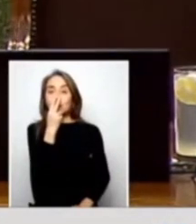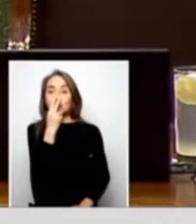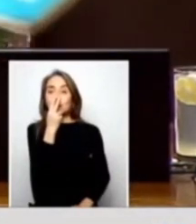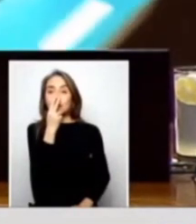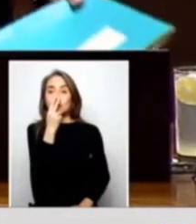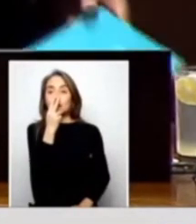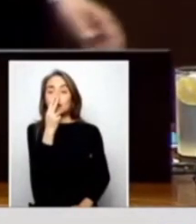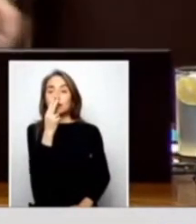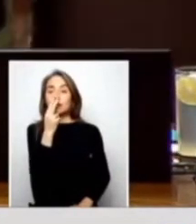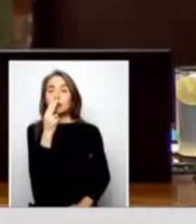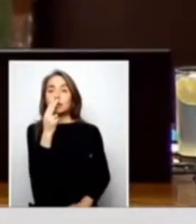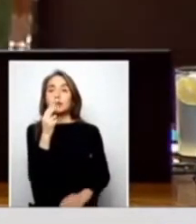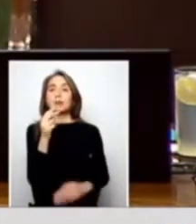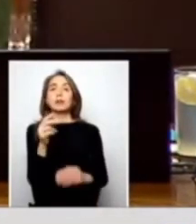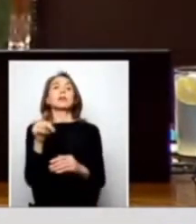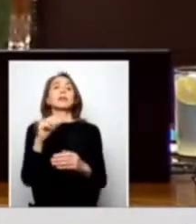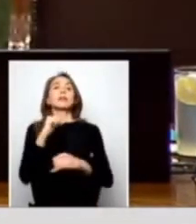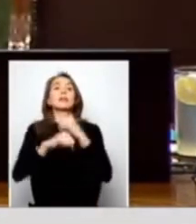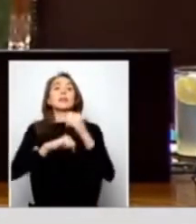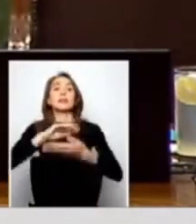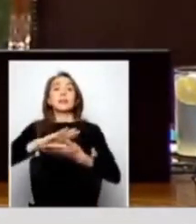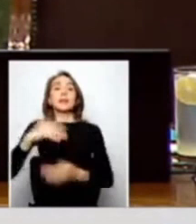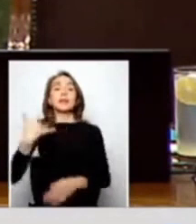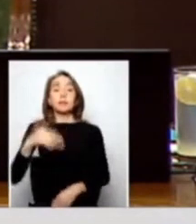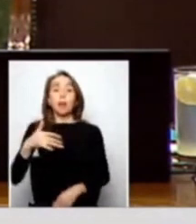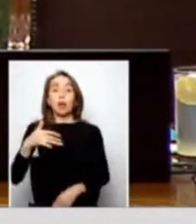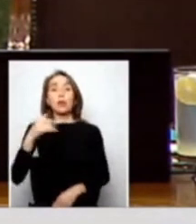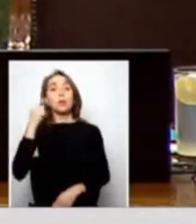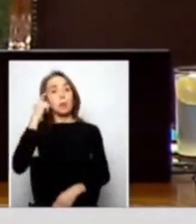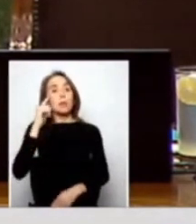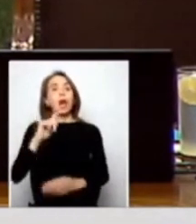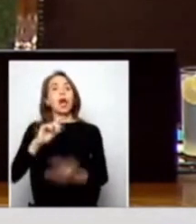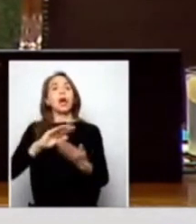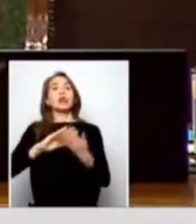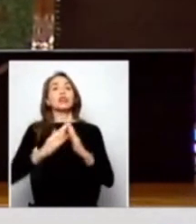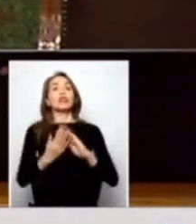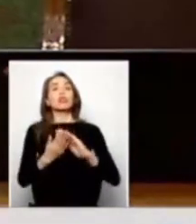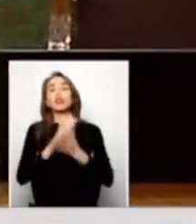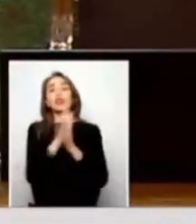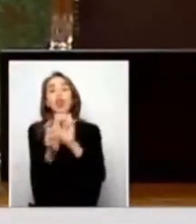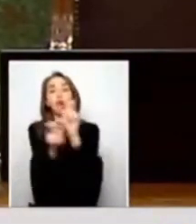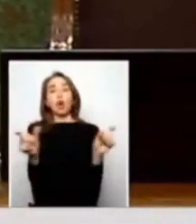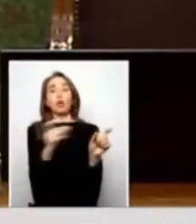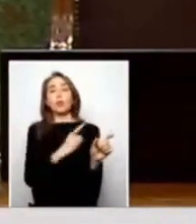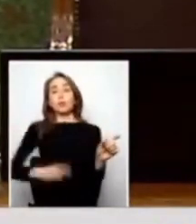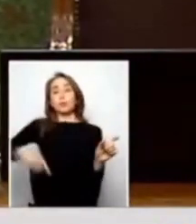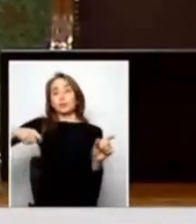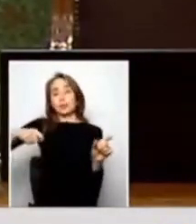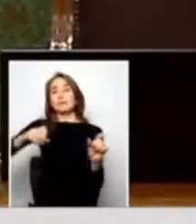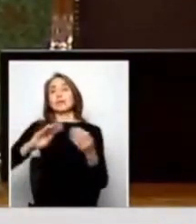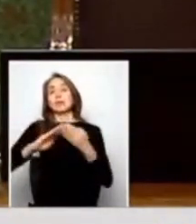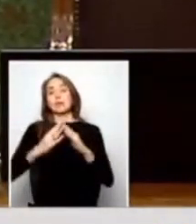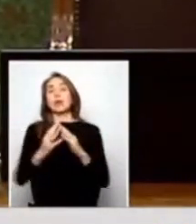importante para toda la comunidad parlamentaria. Vaya nuestro sincero reconocimiento por la labor que realizan y nuestros mejores